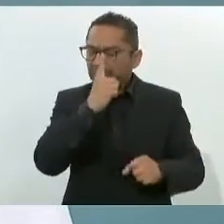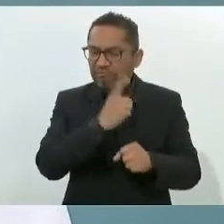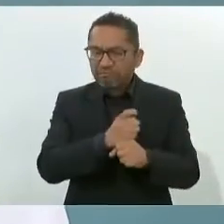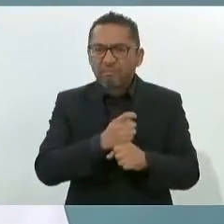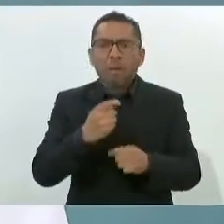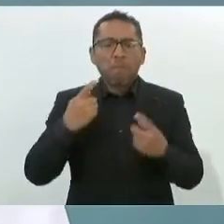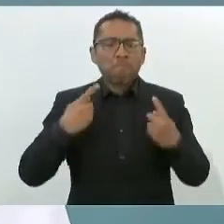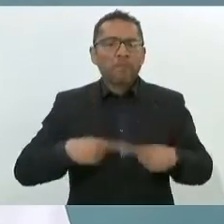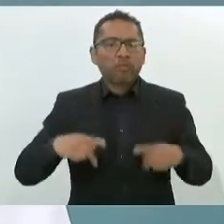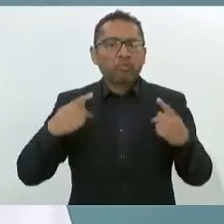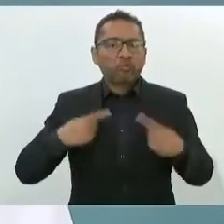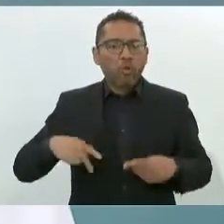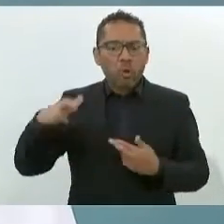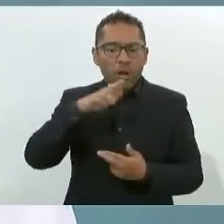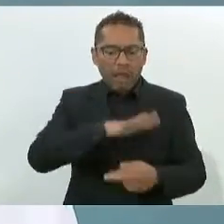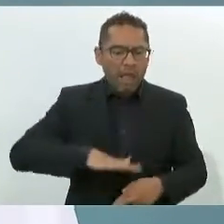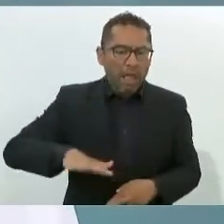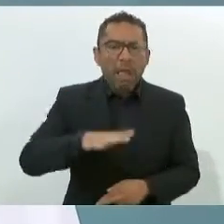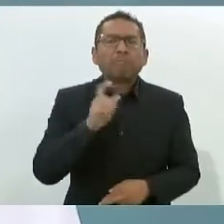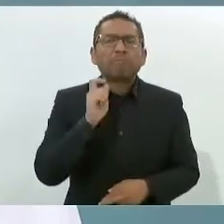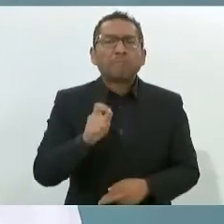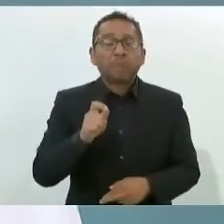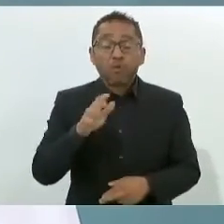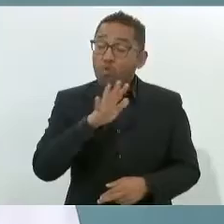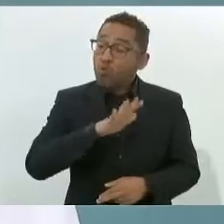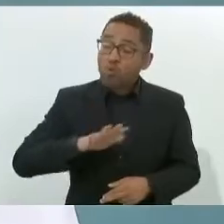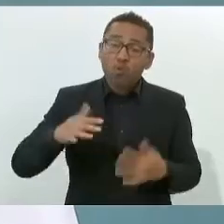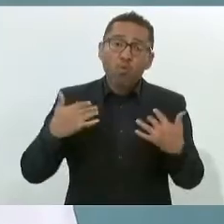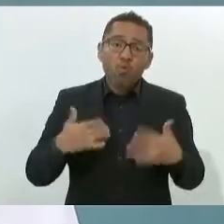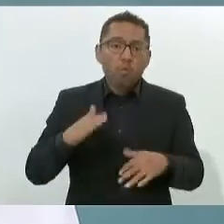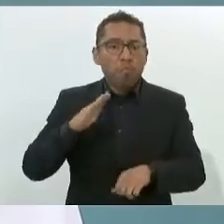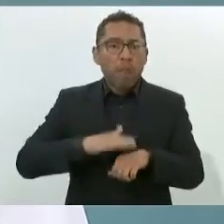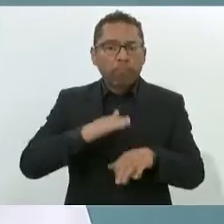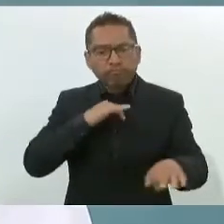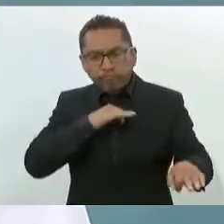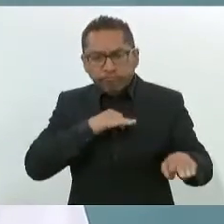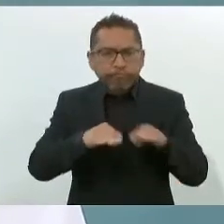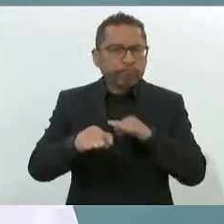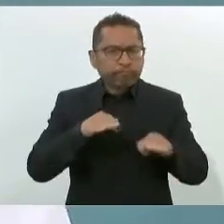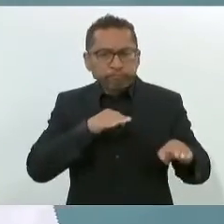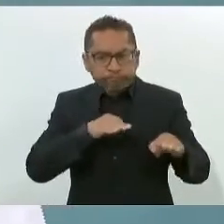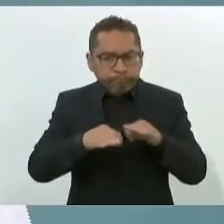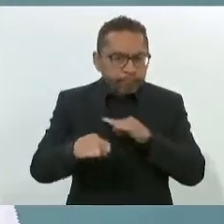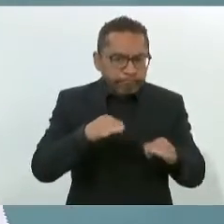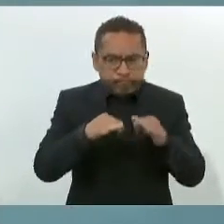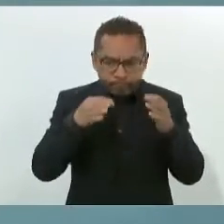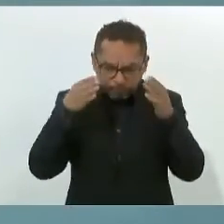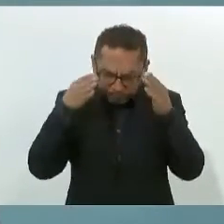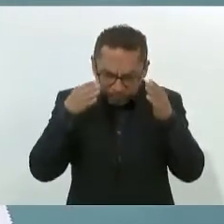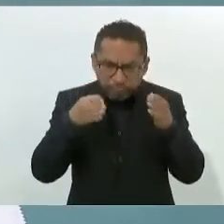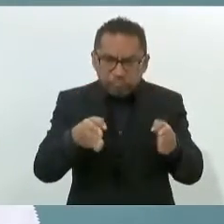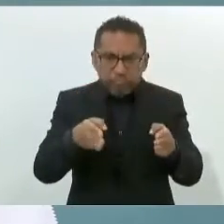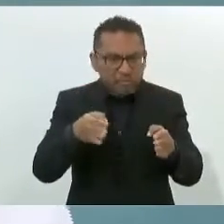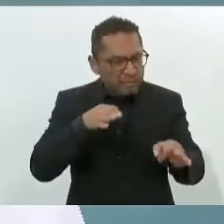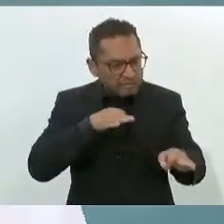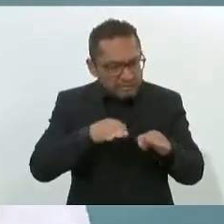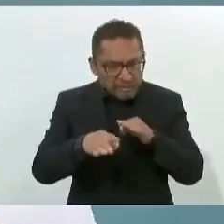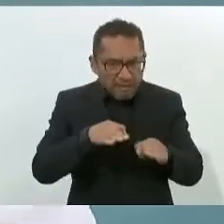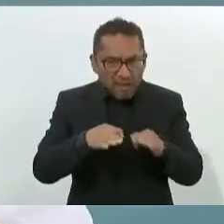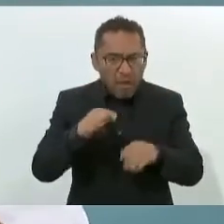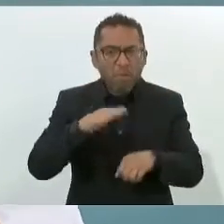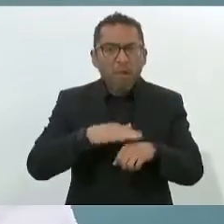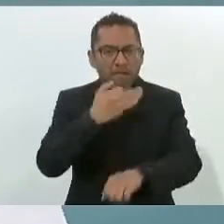Es gente trabajadora, gente con mucha iniciativa, gente muy dedicada a sus trabajos, a sus